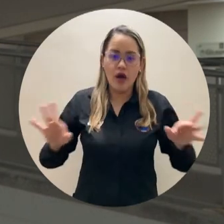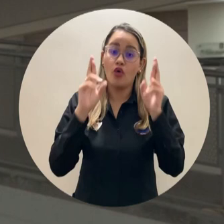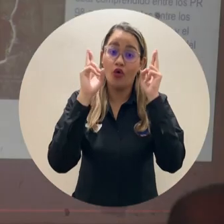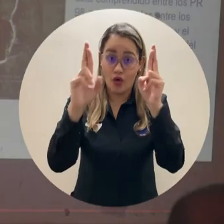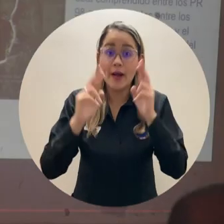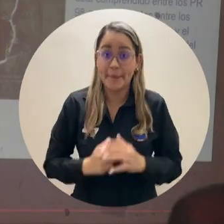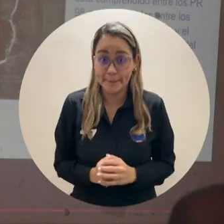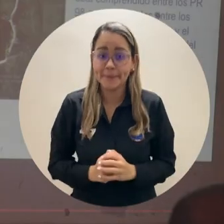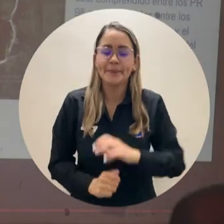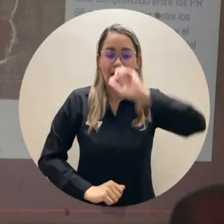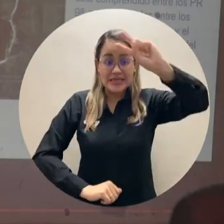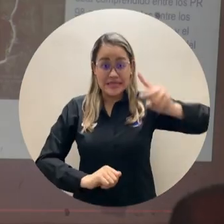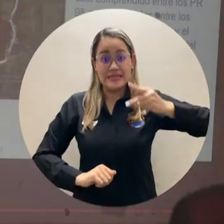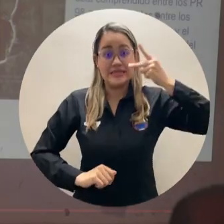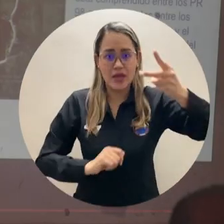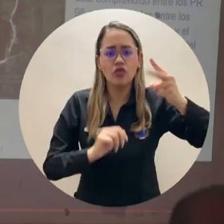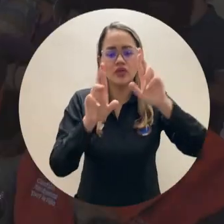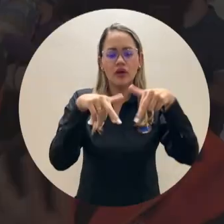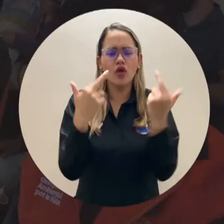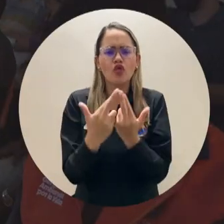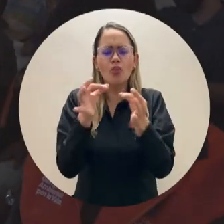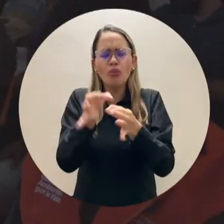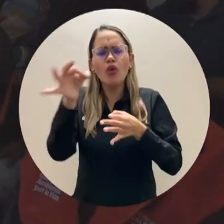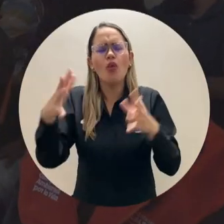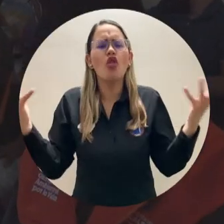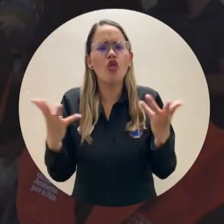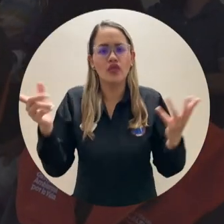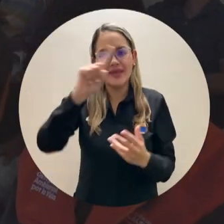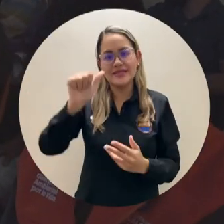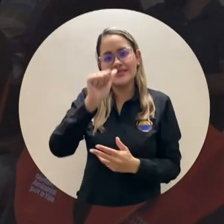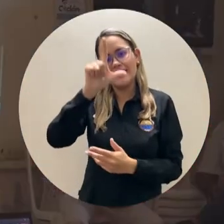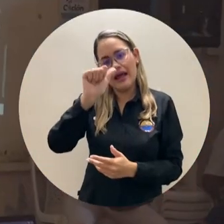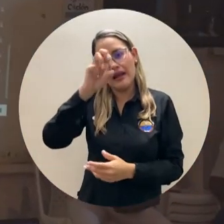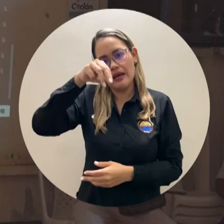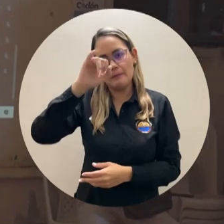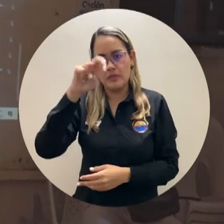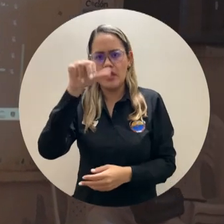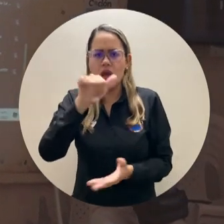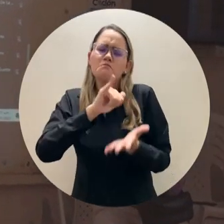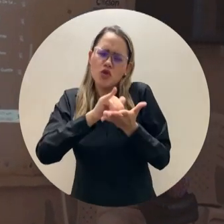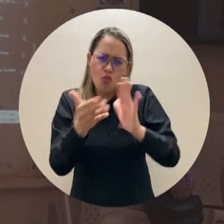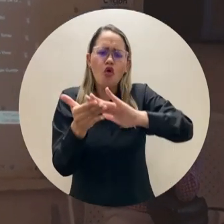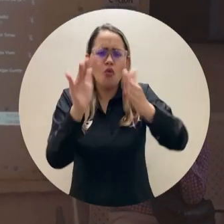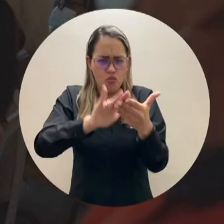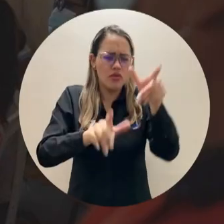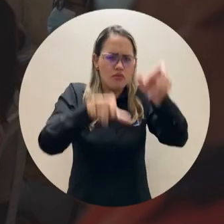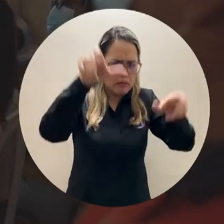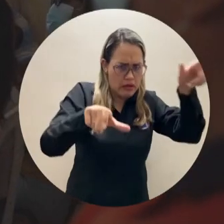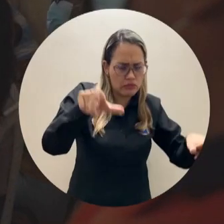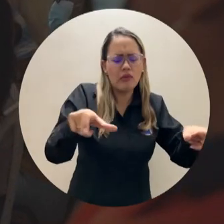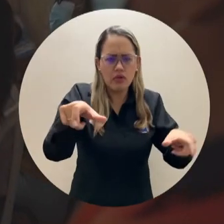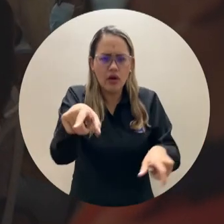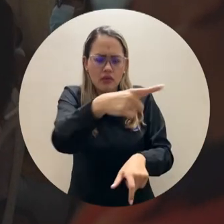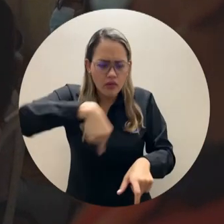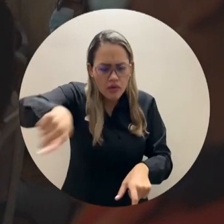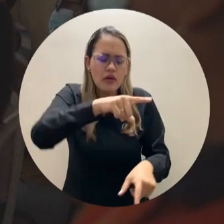presentando. La segunda socialización se realizó en el municipio de Salamina con actores de las comunidades afectadas, a quienes se les explicó sobre el